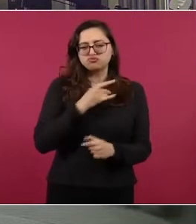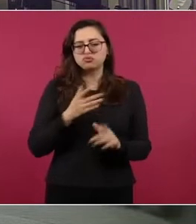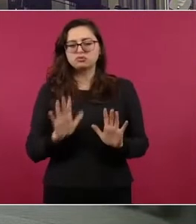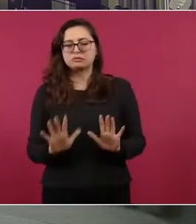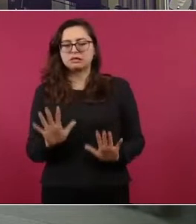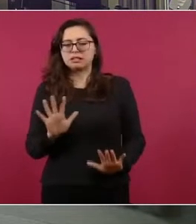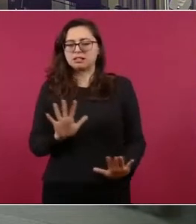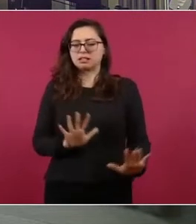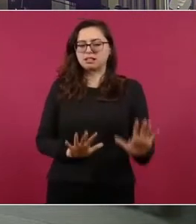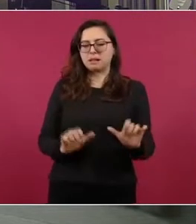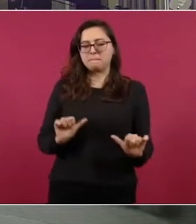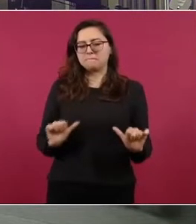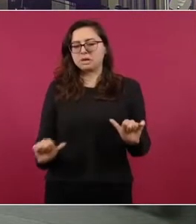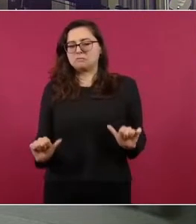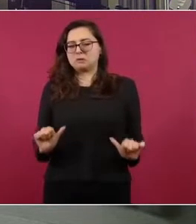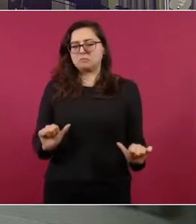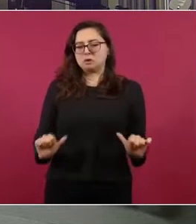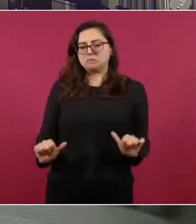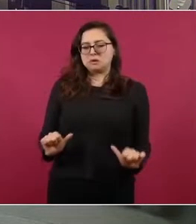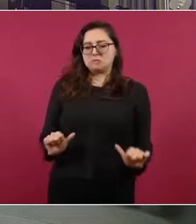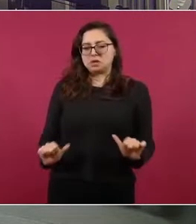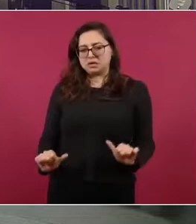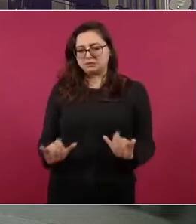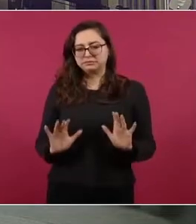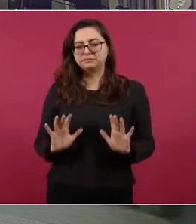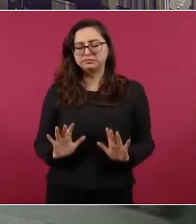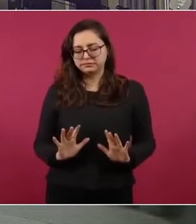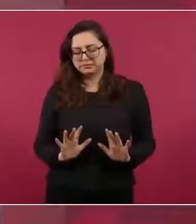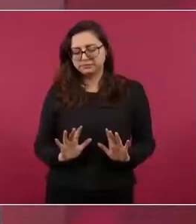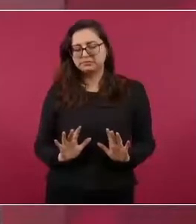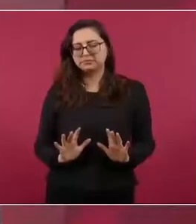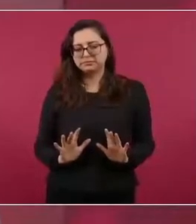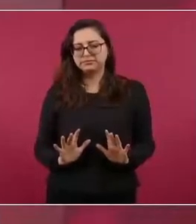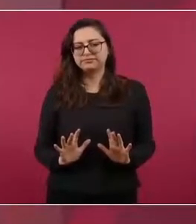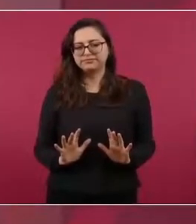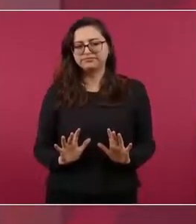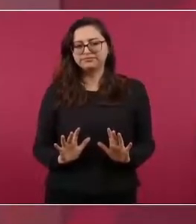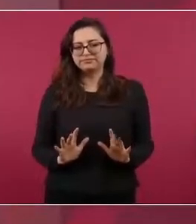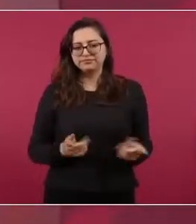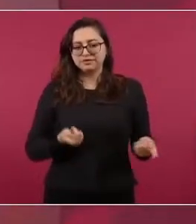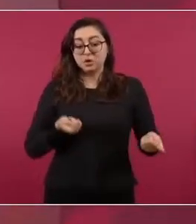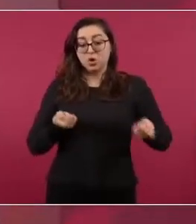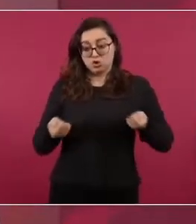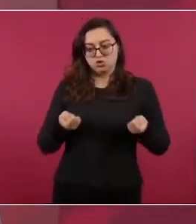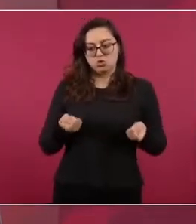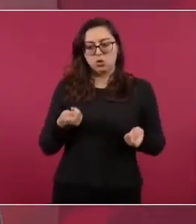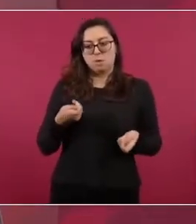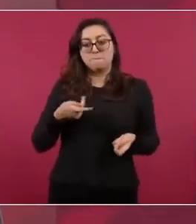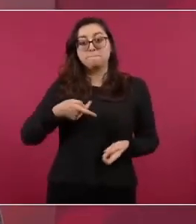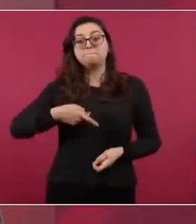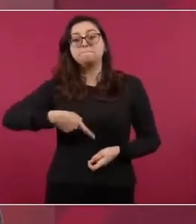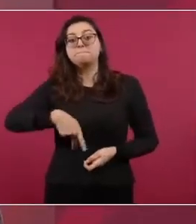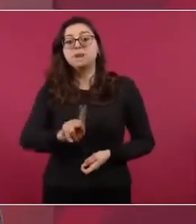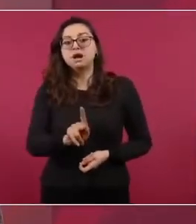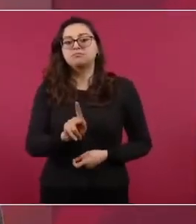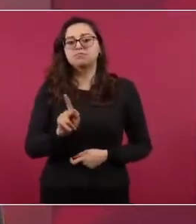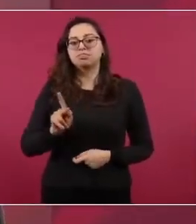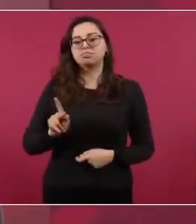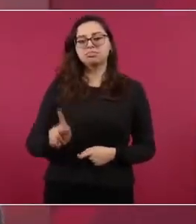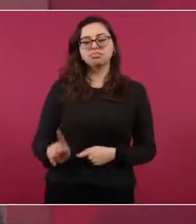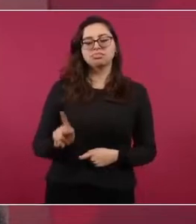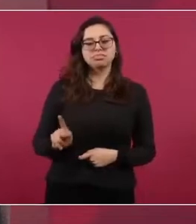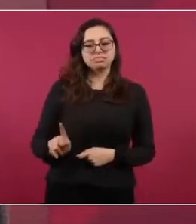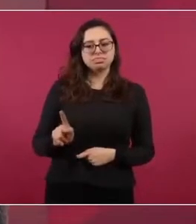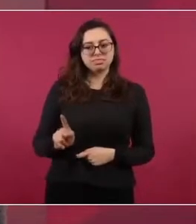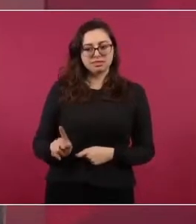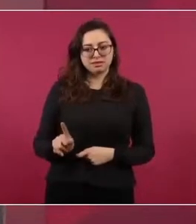mayor simulación, pero